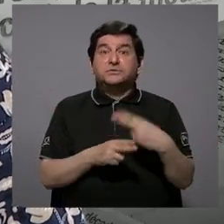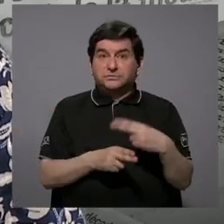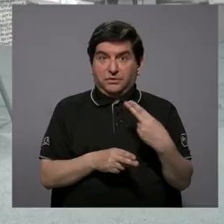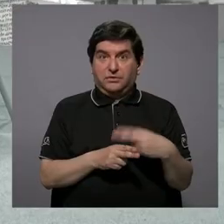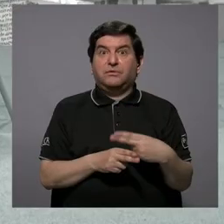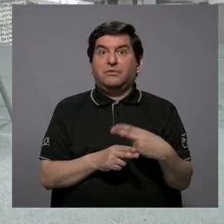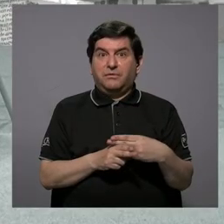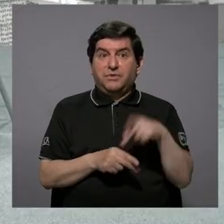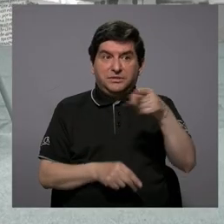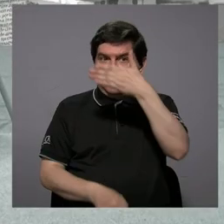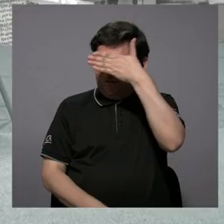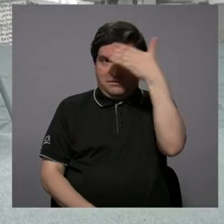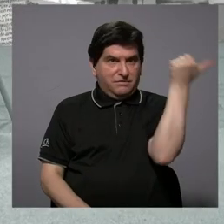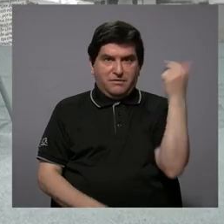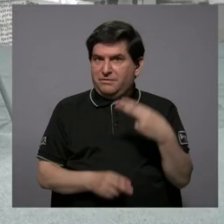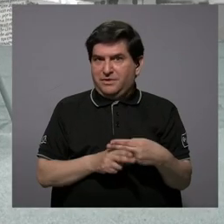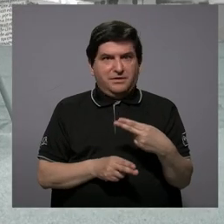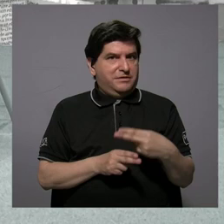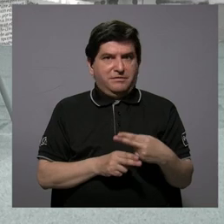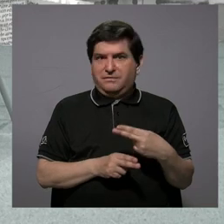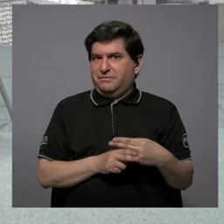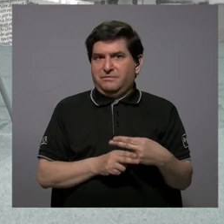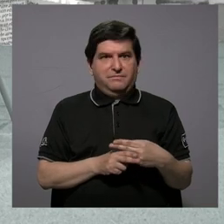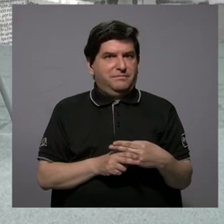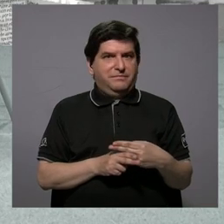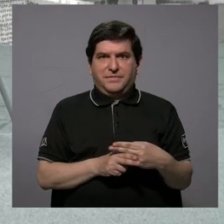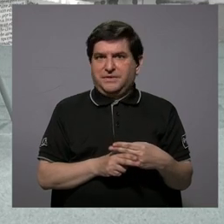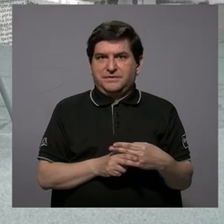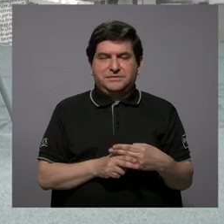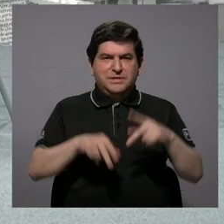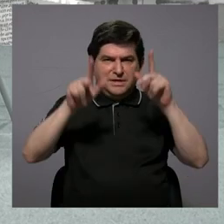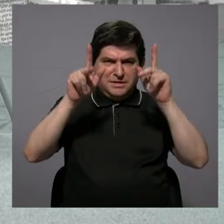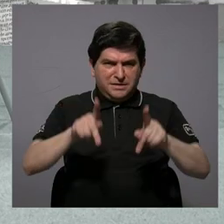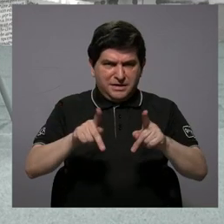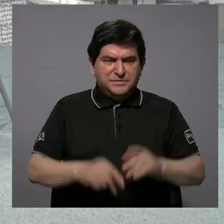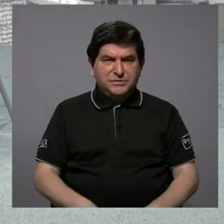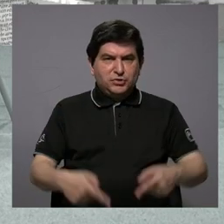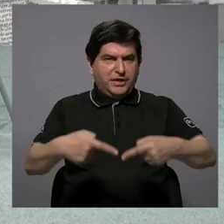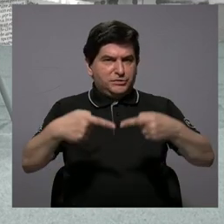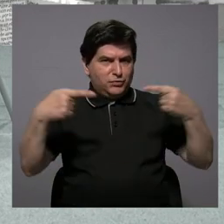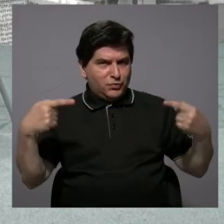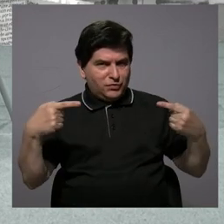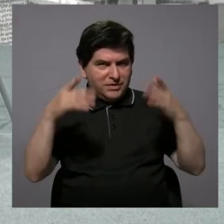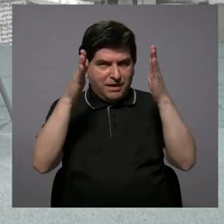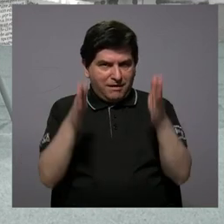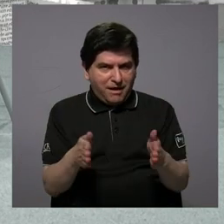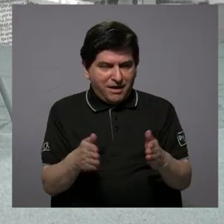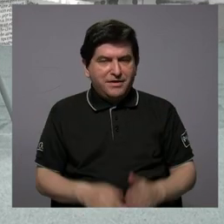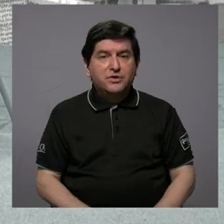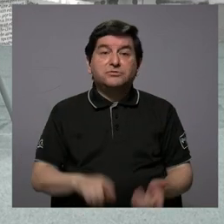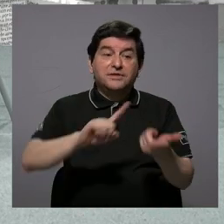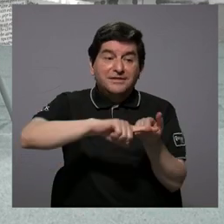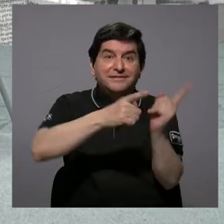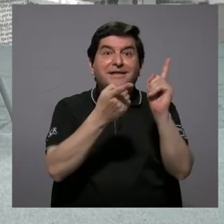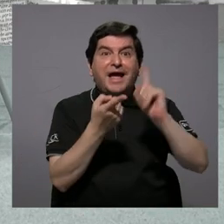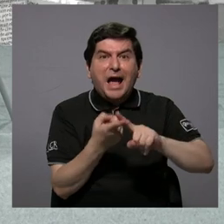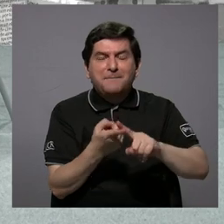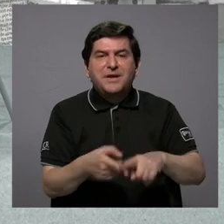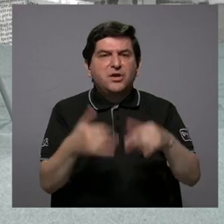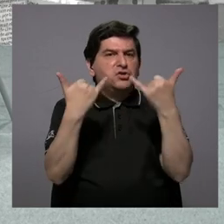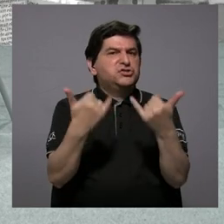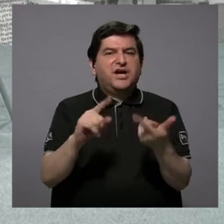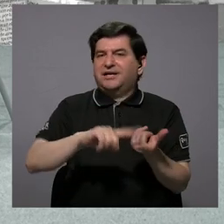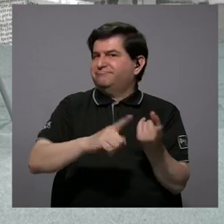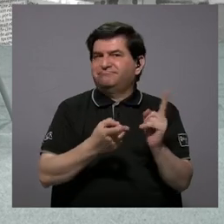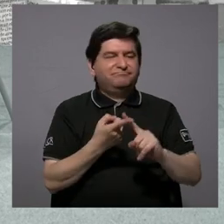A él no se le olvidaron los nombres. De los que estuvieron en contra, de los amigos que dejaron de ser